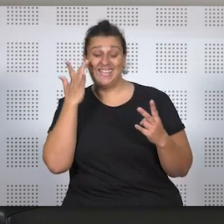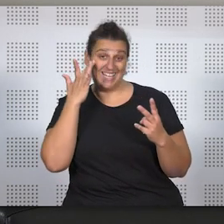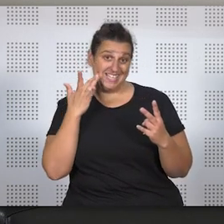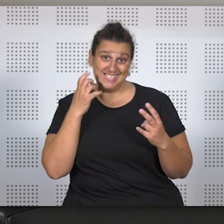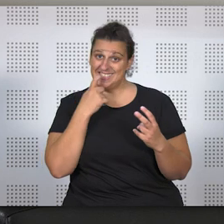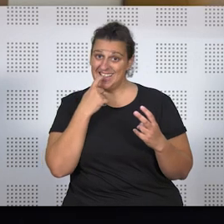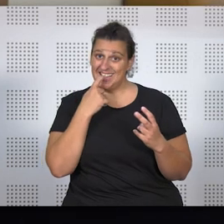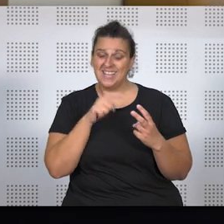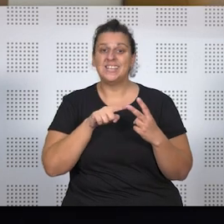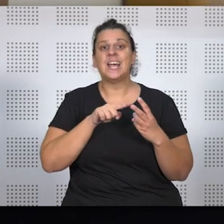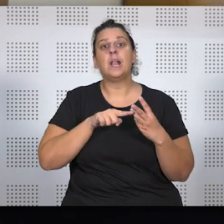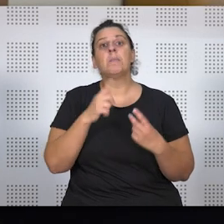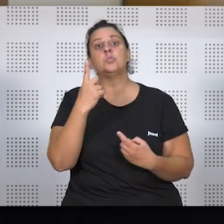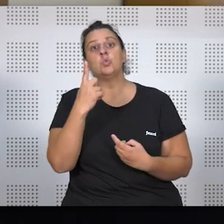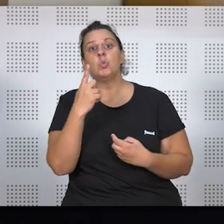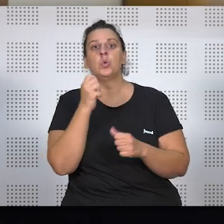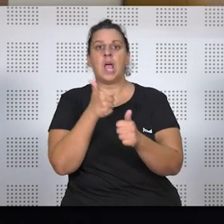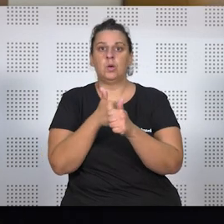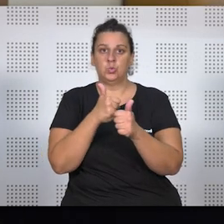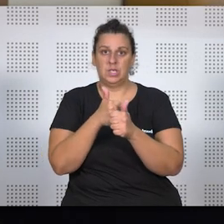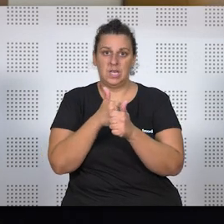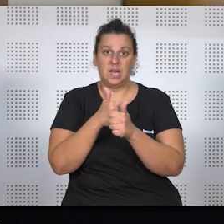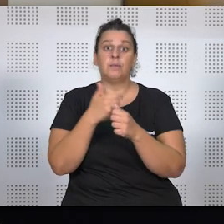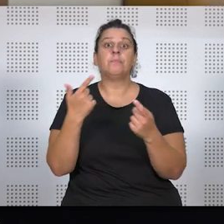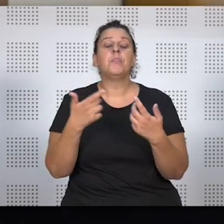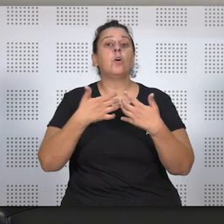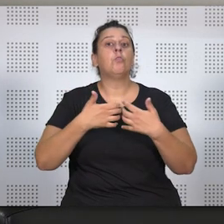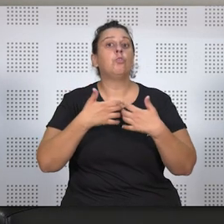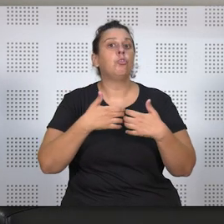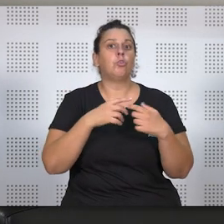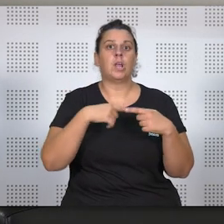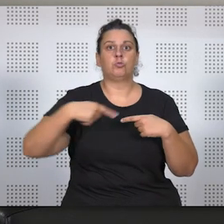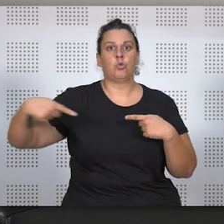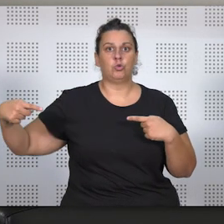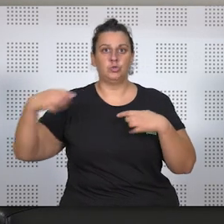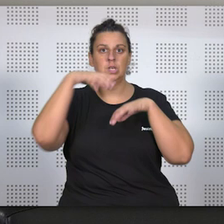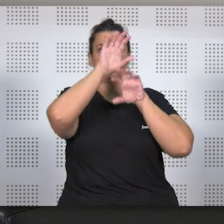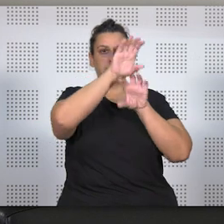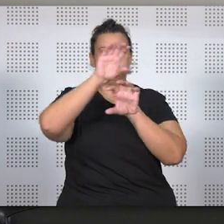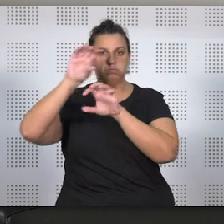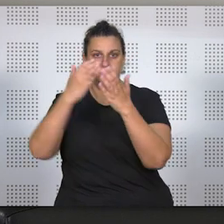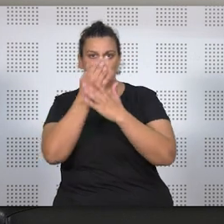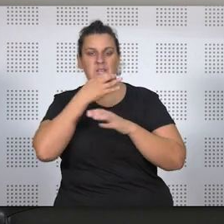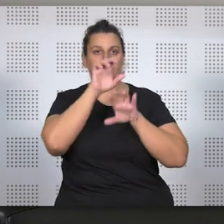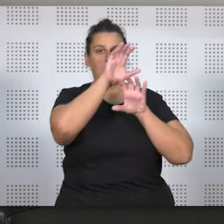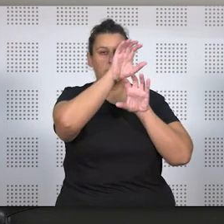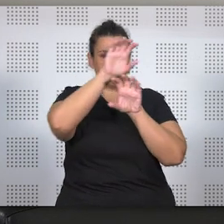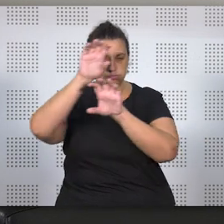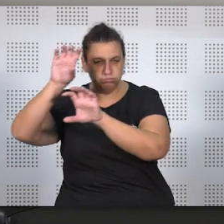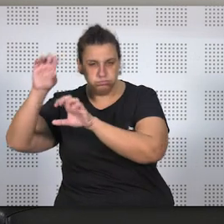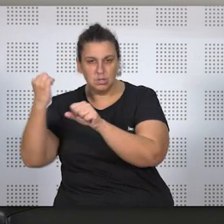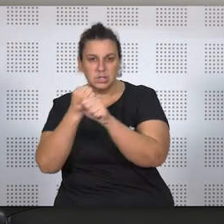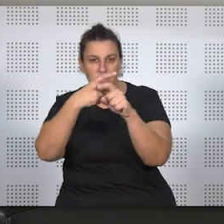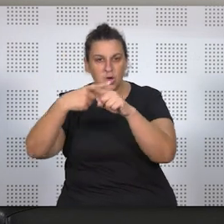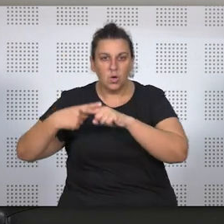un auxiliar de clínica. La clínica funcionaba todos los días a la semana, jornadas de mañana y tarde, distribuyéndose el